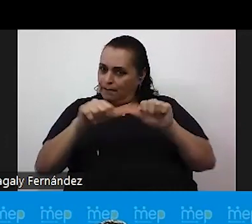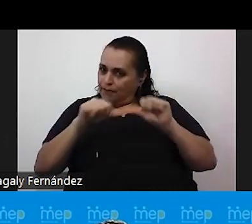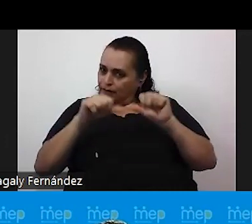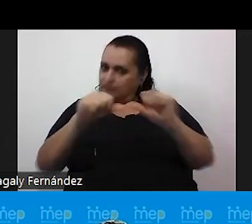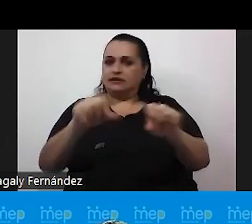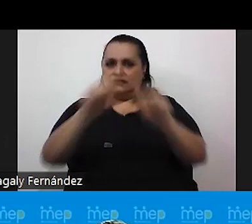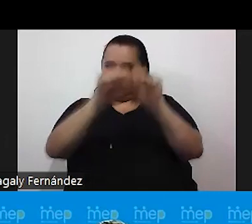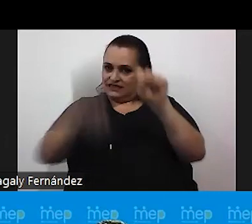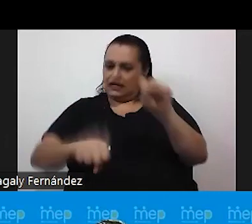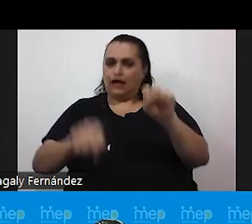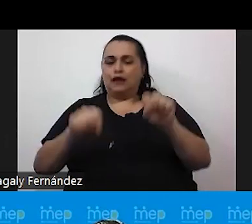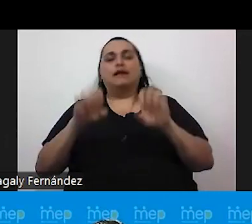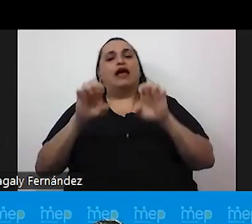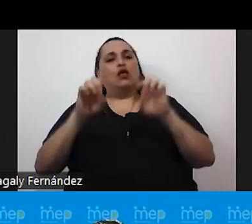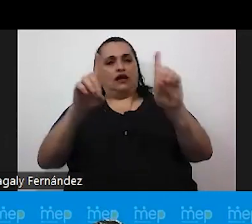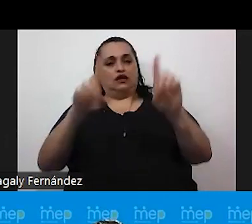nosotros como compañeros MEP